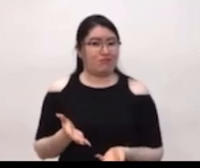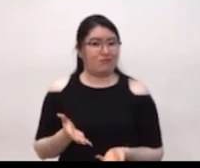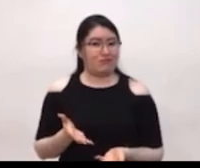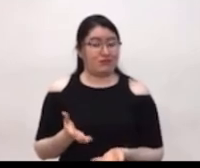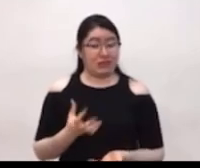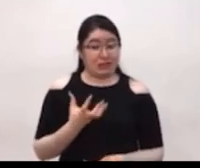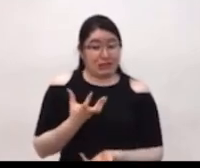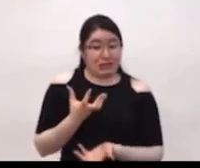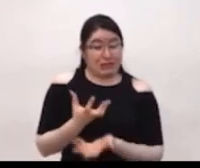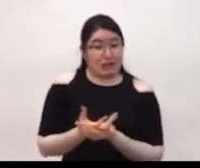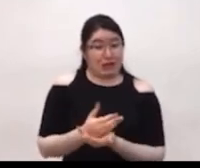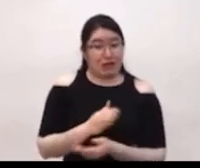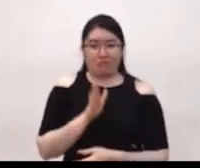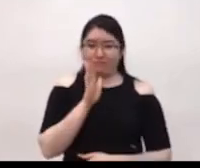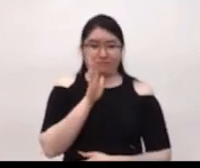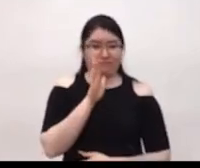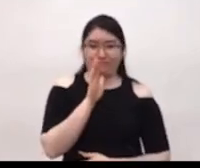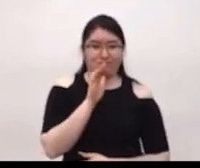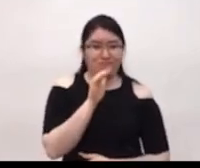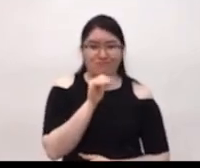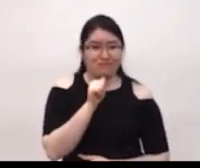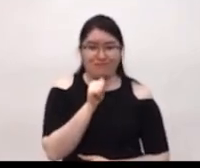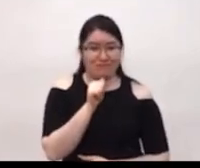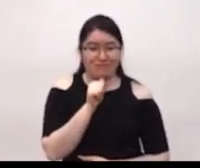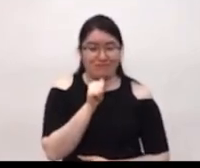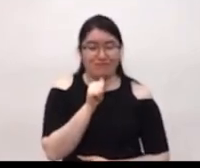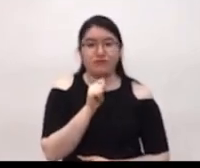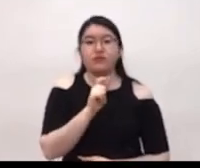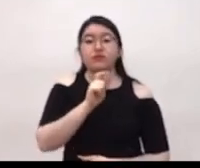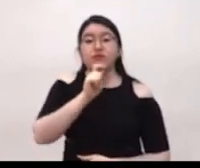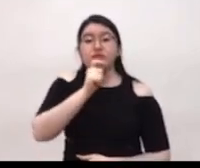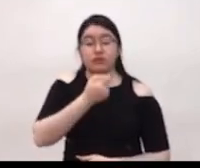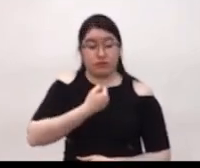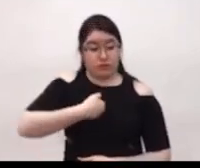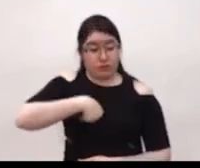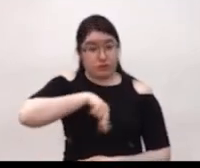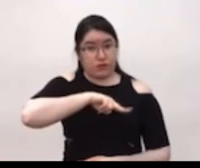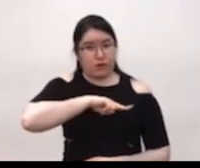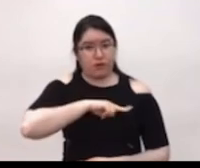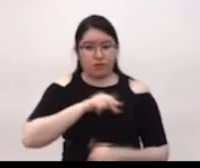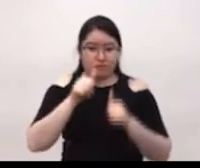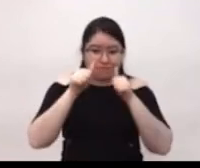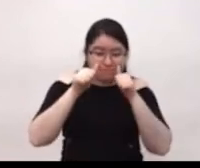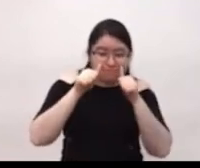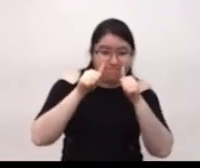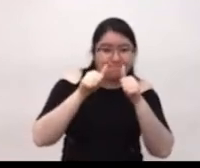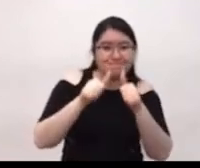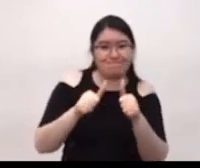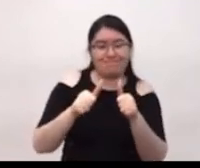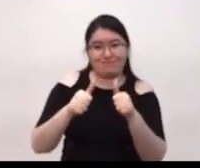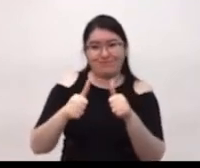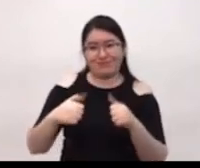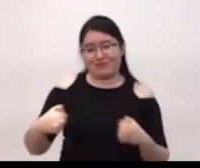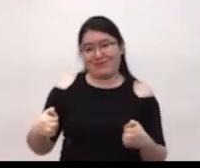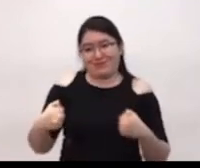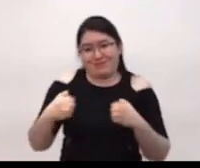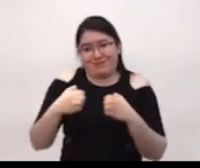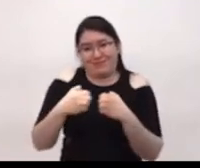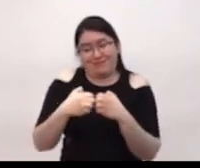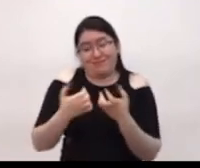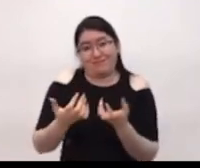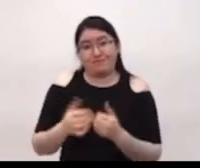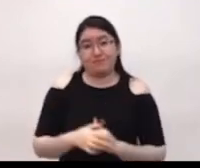algún descanso, es decir, hay que estar permanentemente atendiendo una situación de emergencia como la que está viviendo la ciudad.